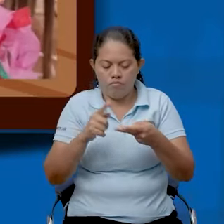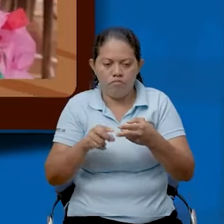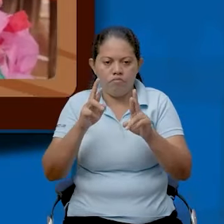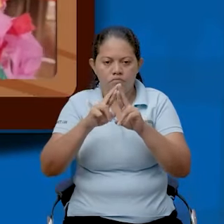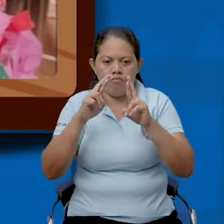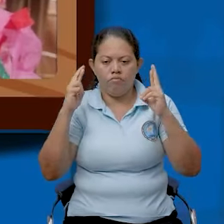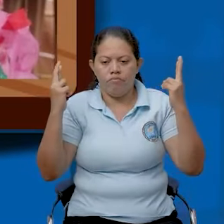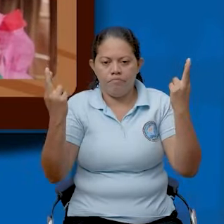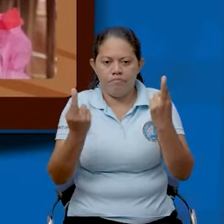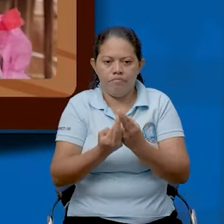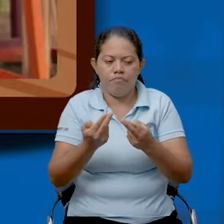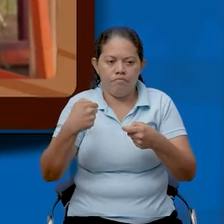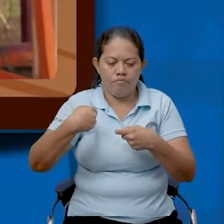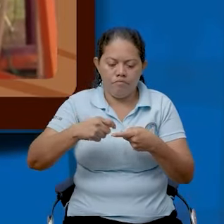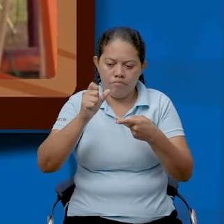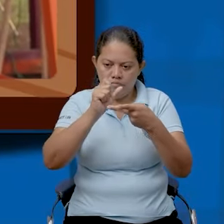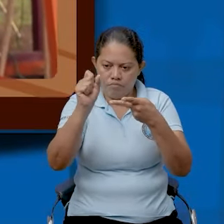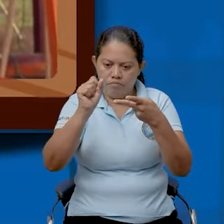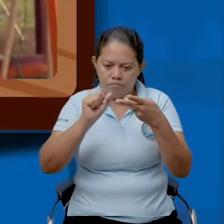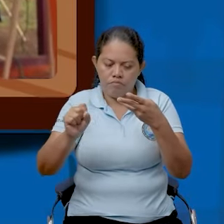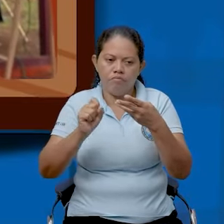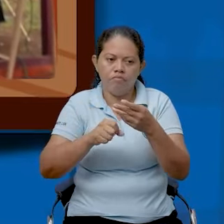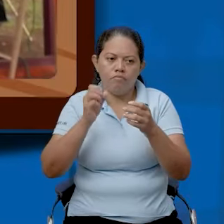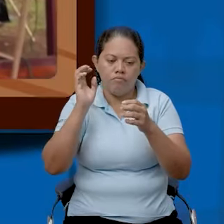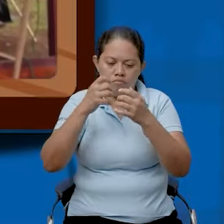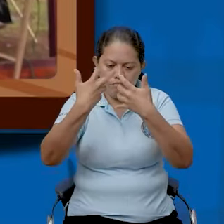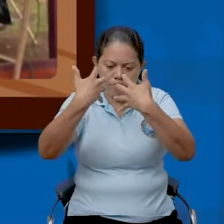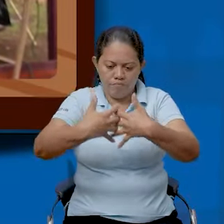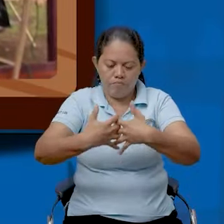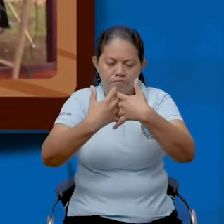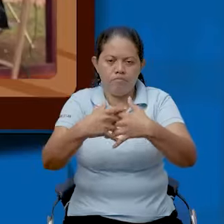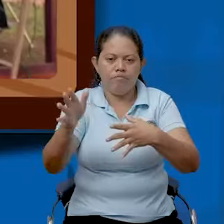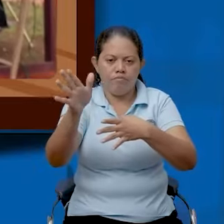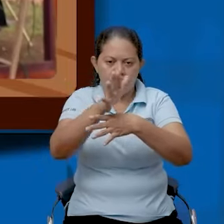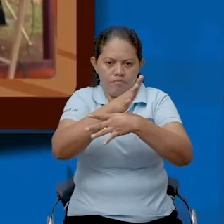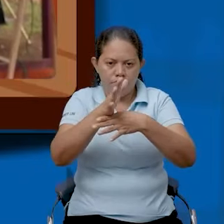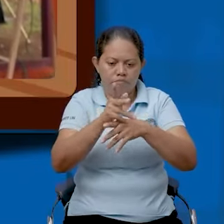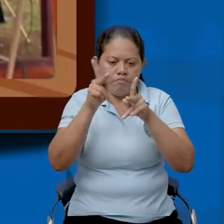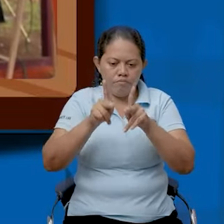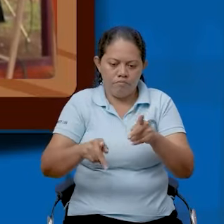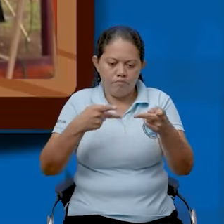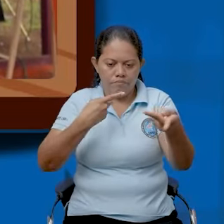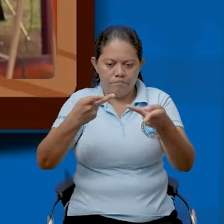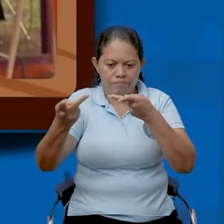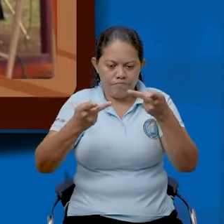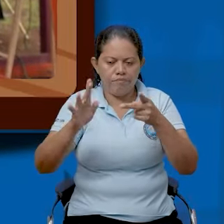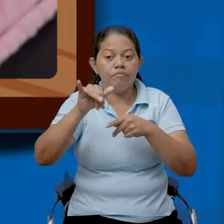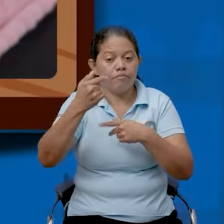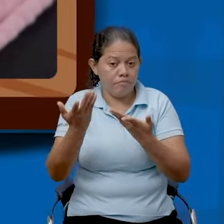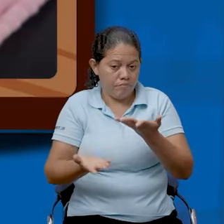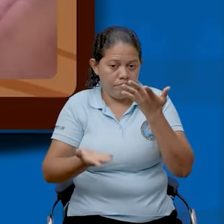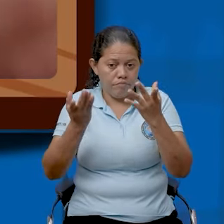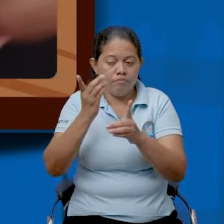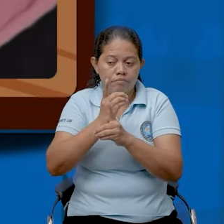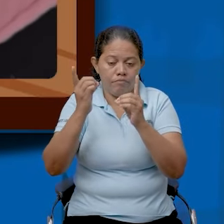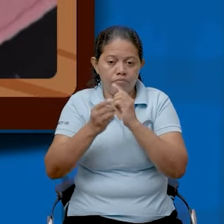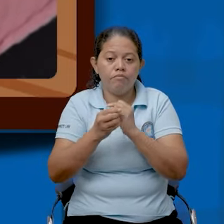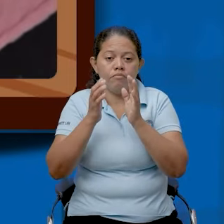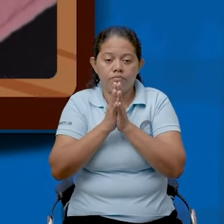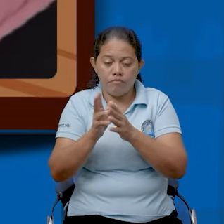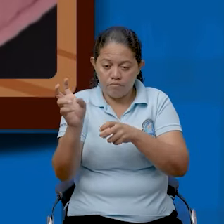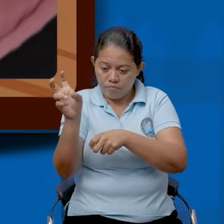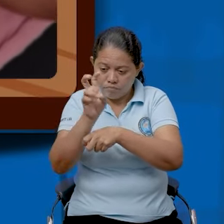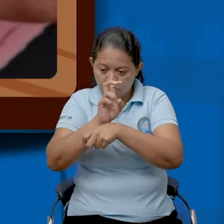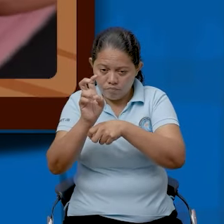las reuniones de periódicas que tuvimos con los empresarios, con los diferentes manipuladores de pólvora, pero también estamos haciendo